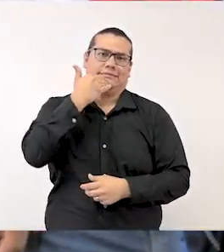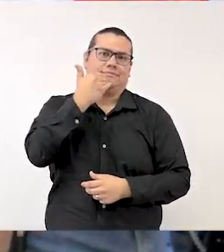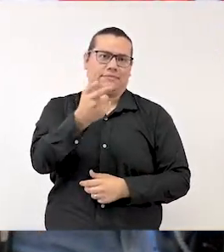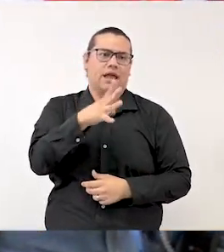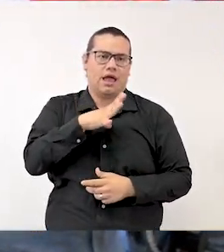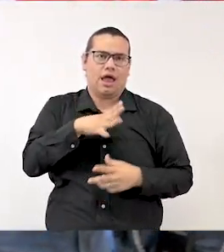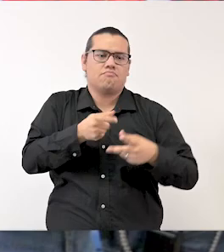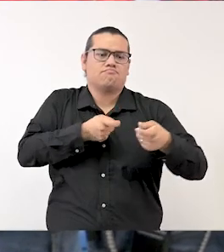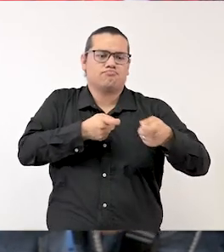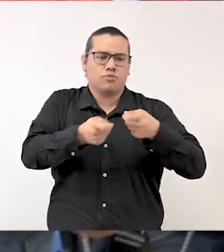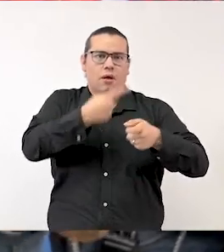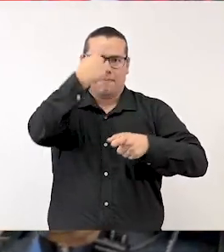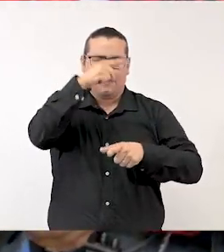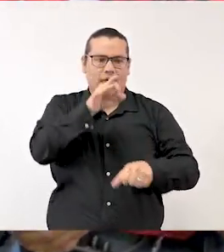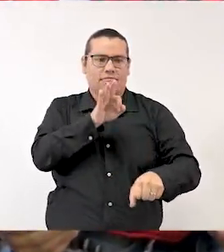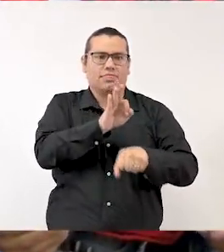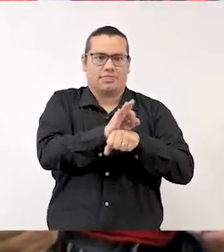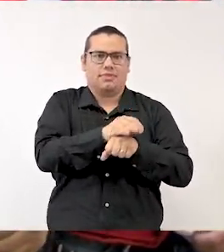institución.